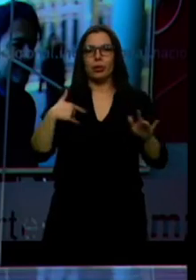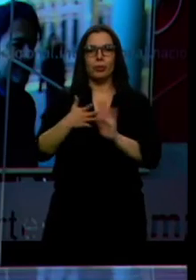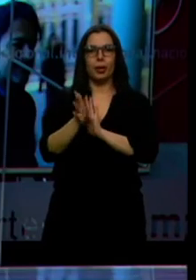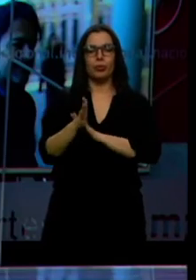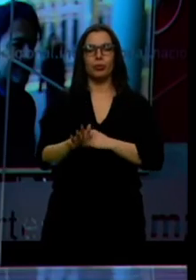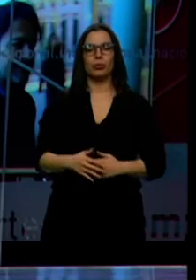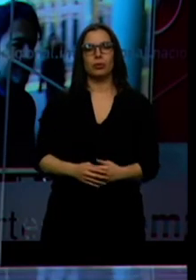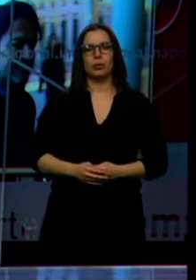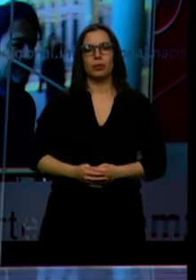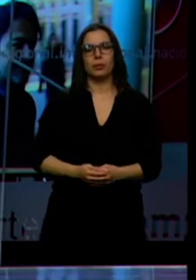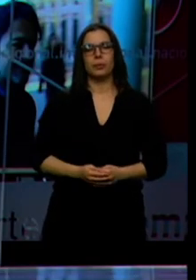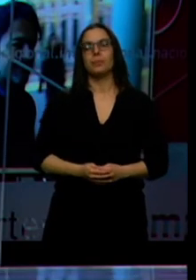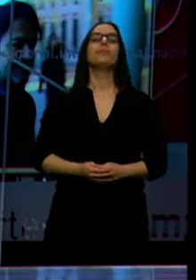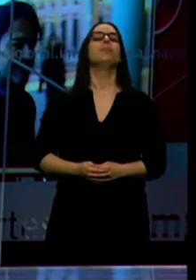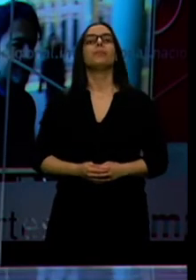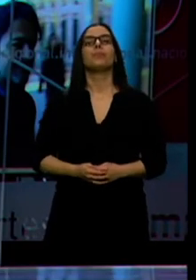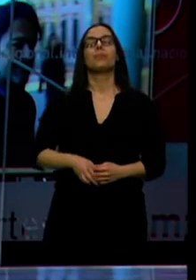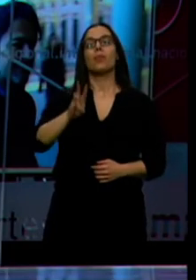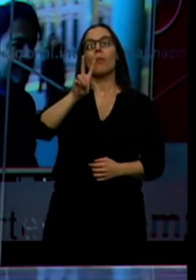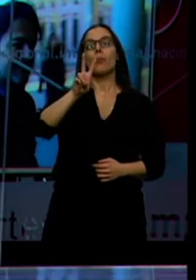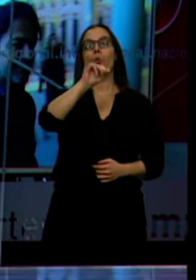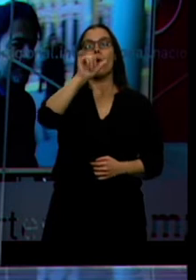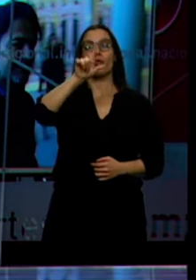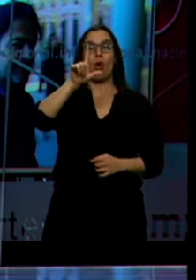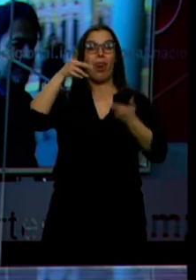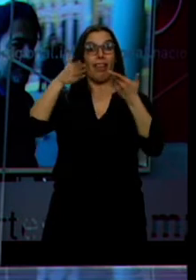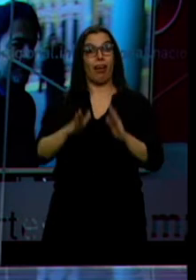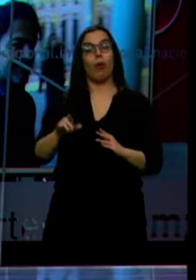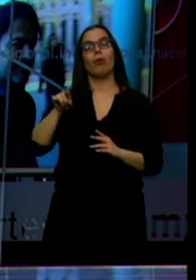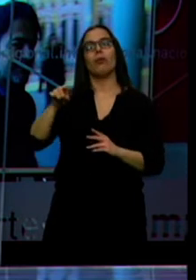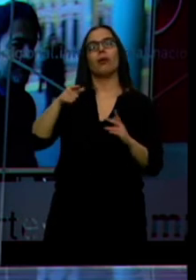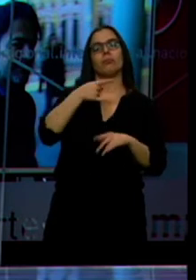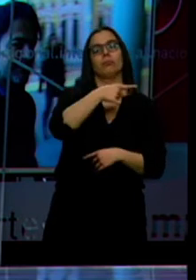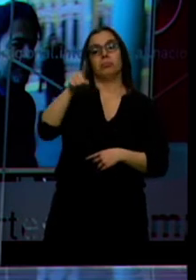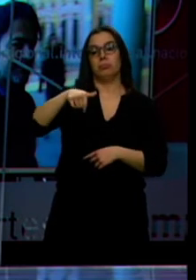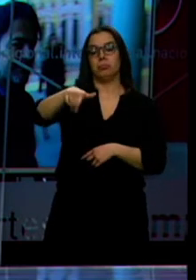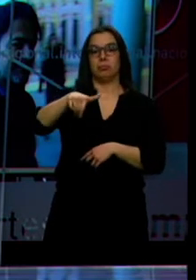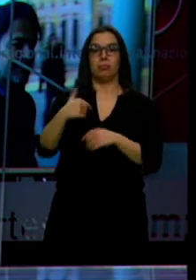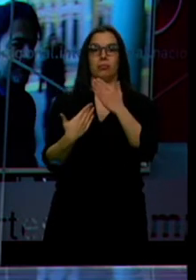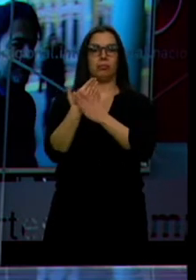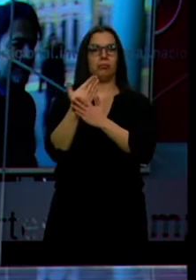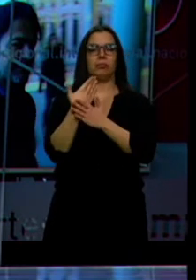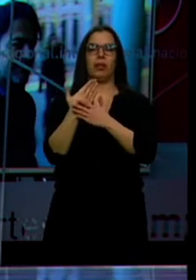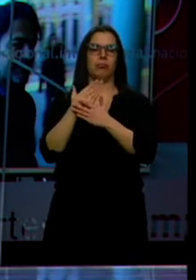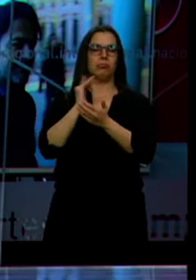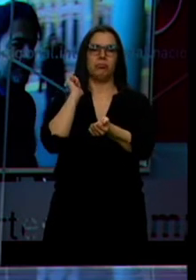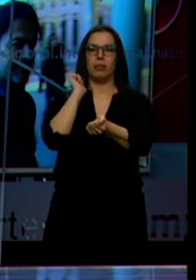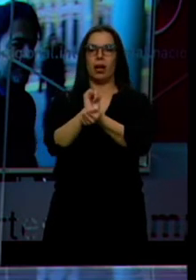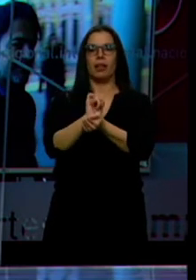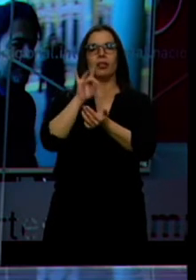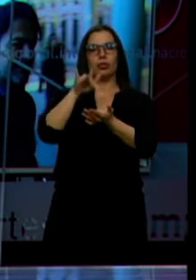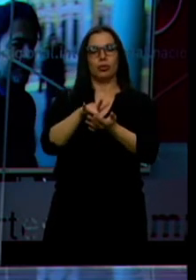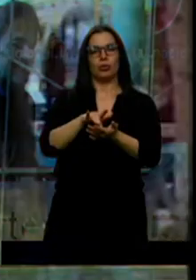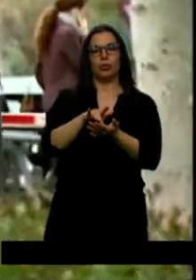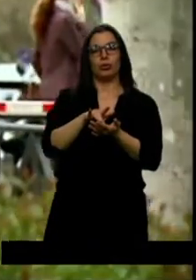Oriol Puyol irá a la cárcel en los próximos diez días. La audiencia de Barcelona decretó ayer el ingreso en prisión del hijo del expresidente de la Generalitat de Cataluña